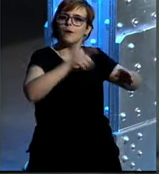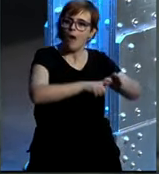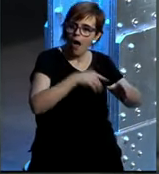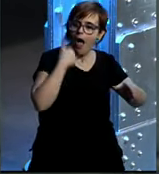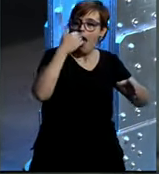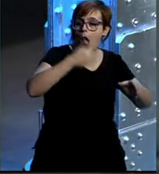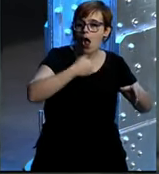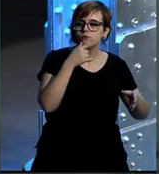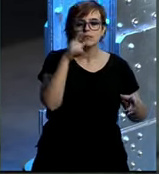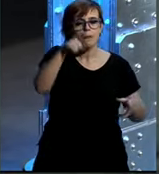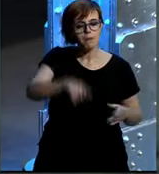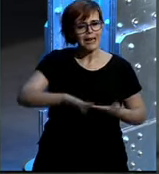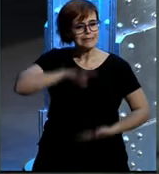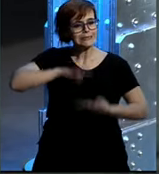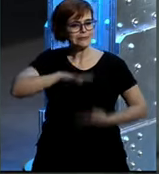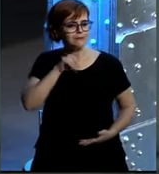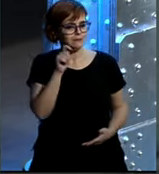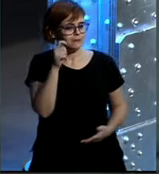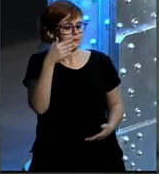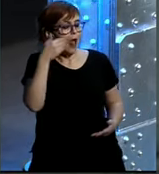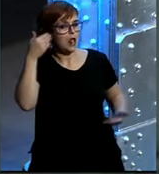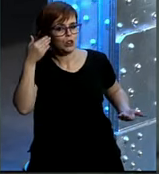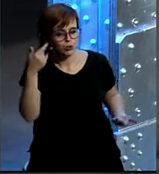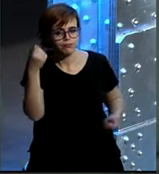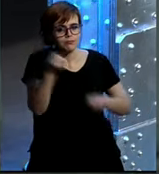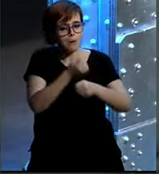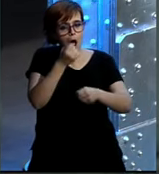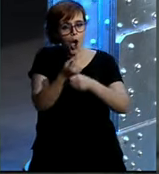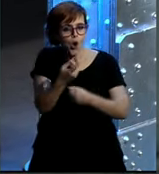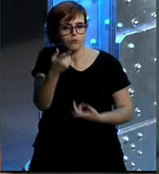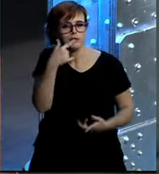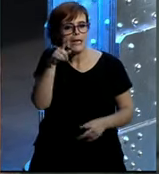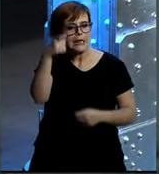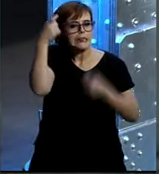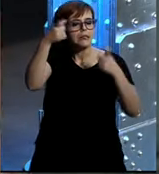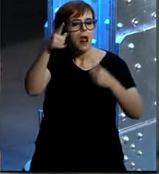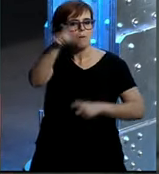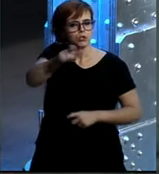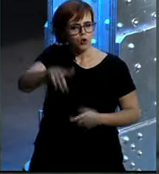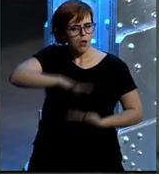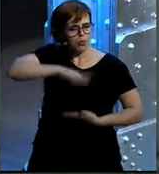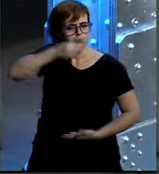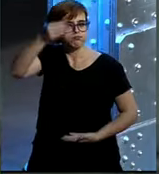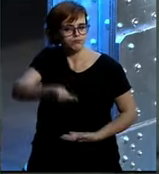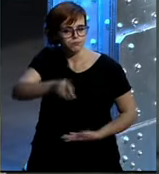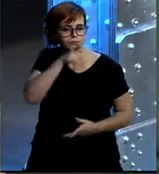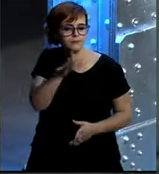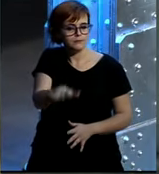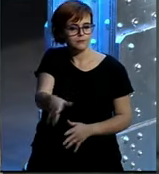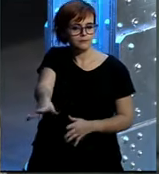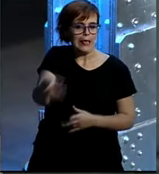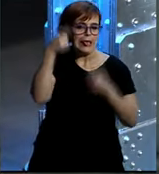trabajar, nos interesa el talento, ¿no? Como a muchas otras, pero trabajamos mucho por reclutar a los mejores talentos. Entonces, son una serie de atributos a nivel